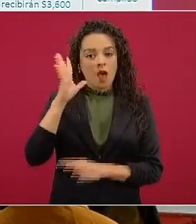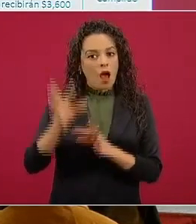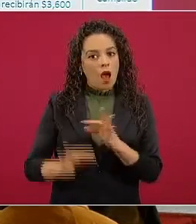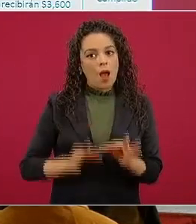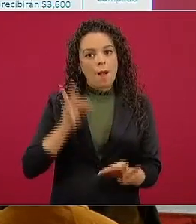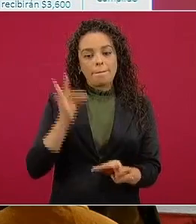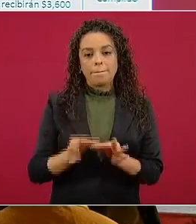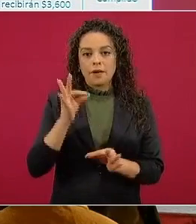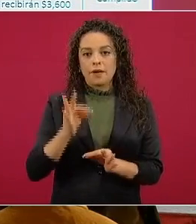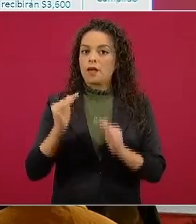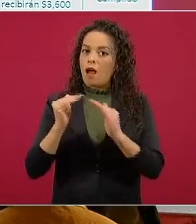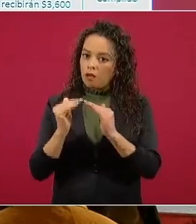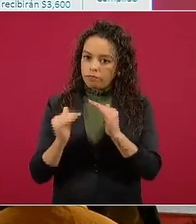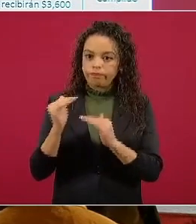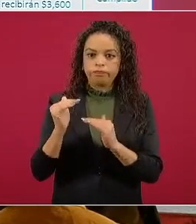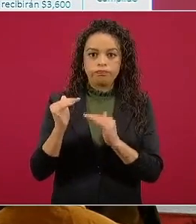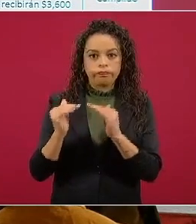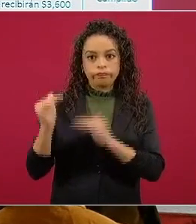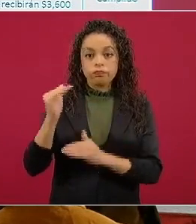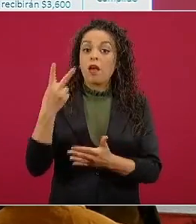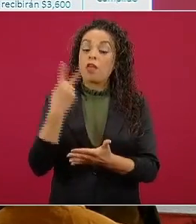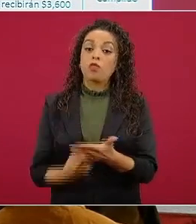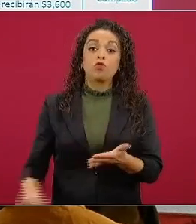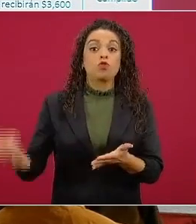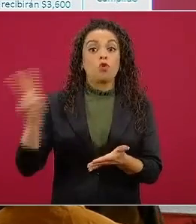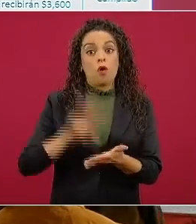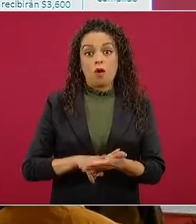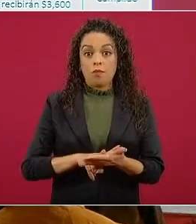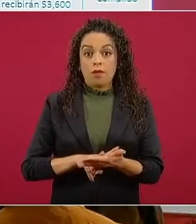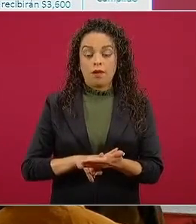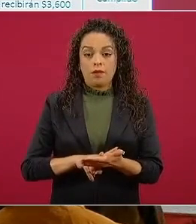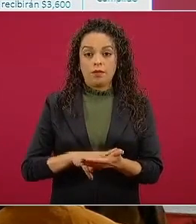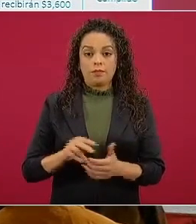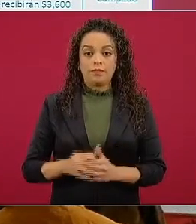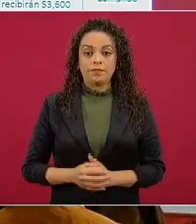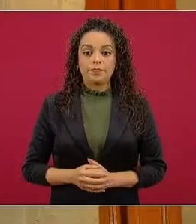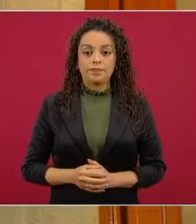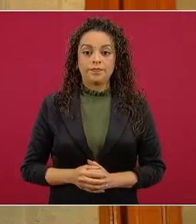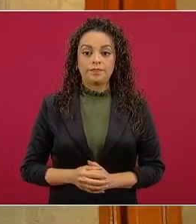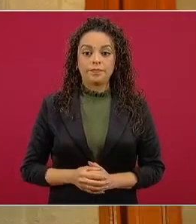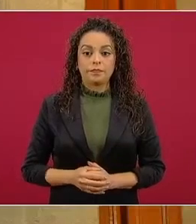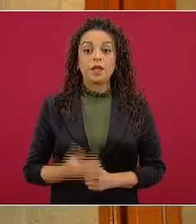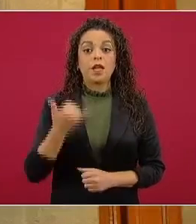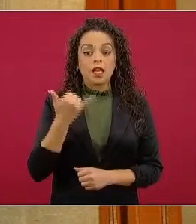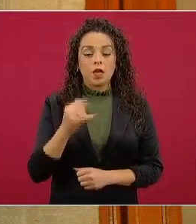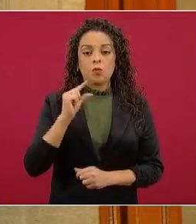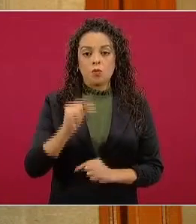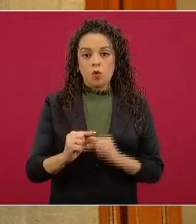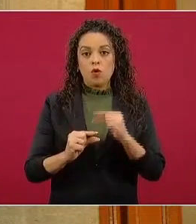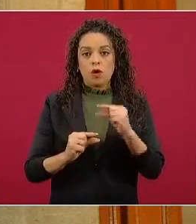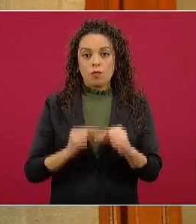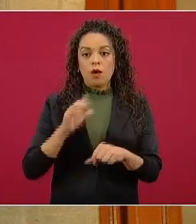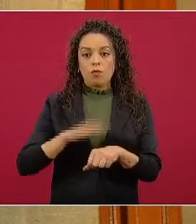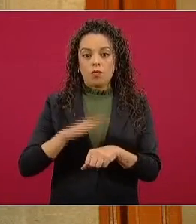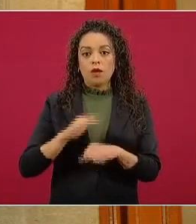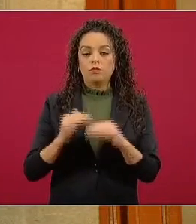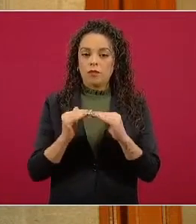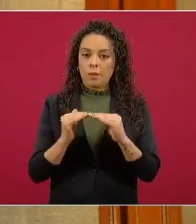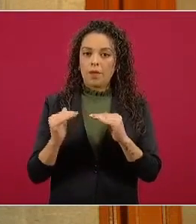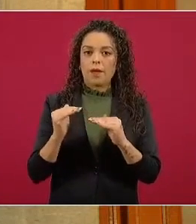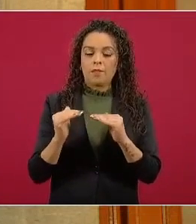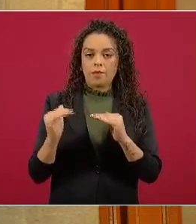aumentarlo al doble desde que llegamos y va aumentando de acuerdo al